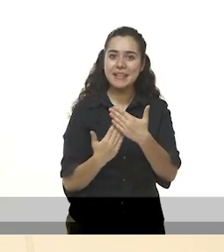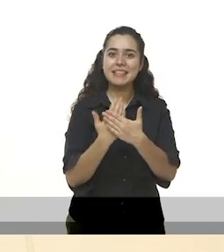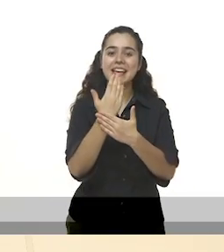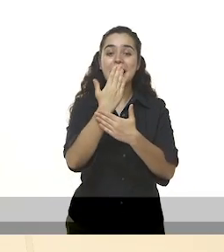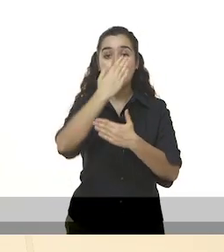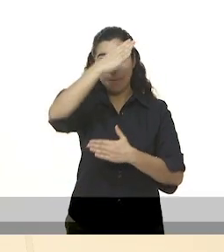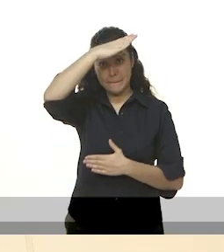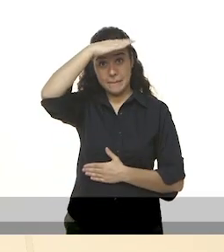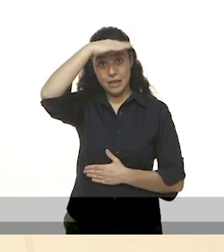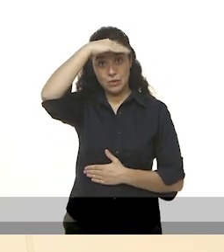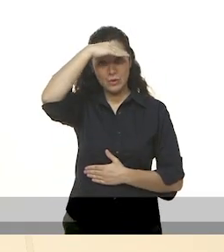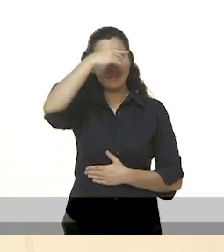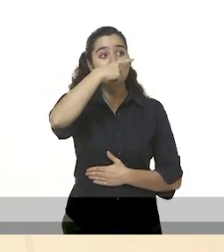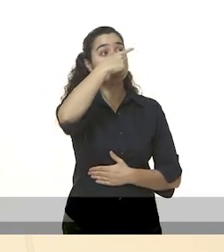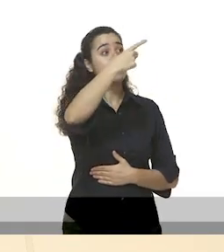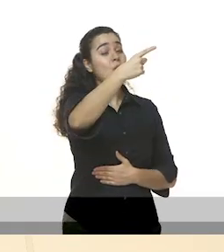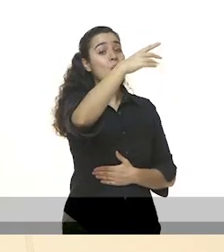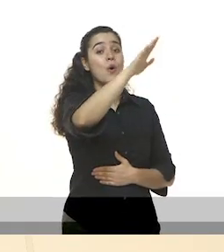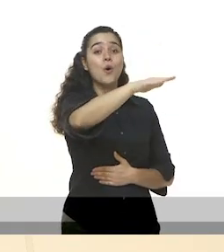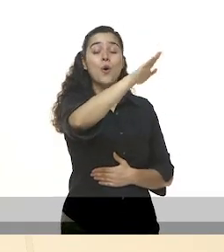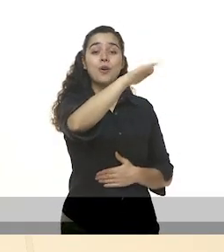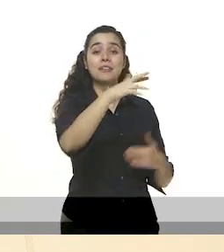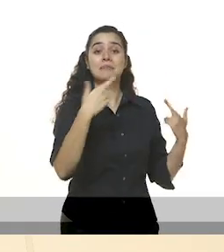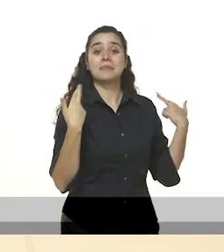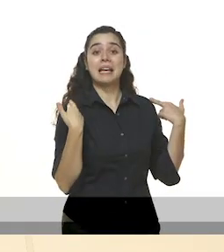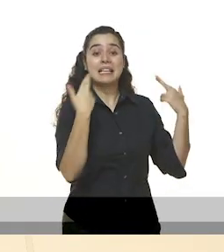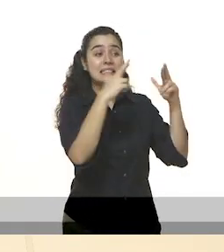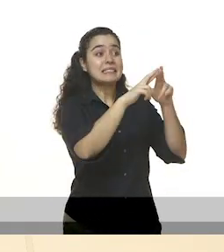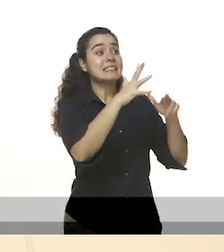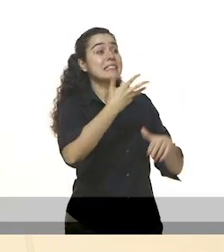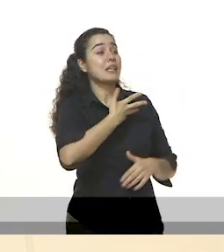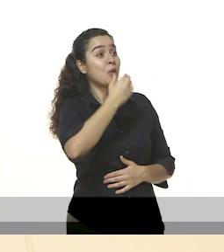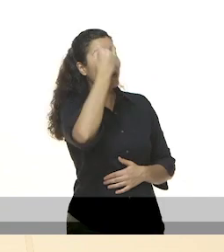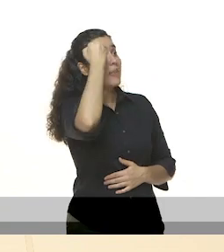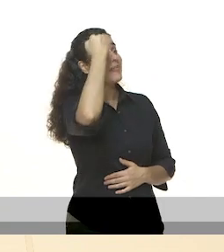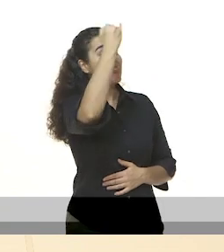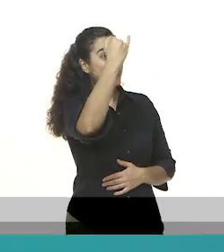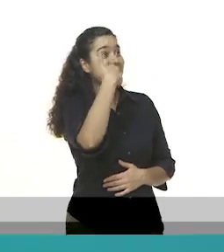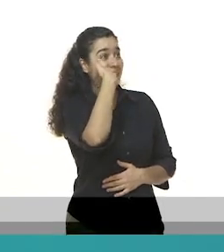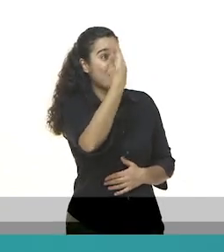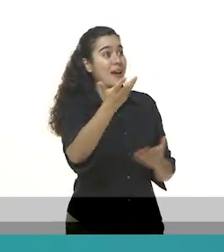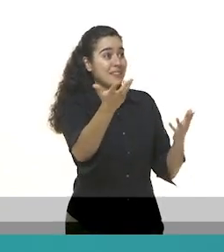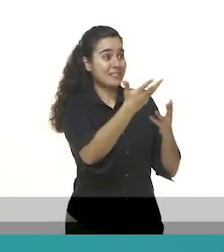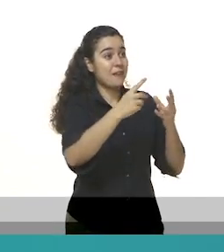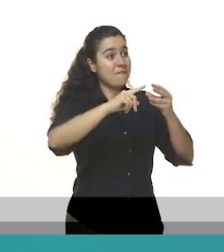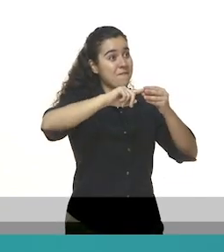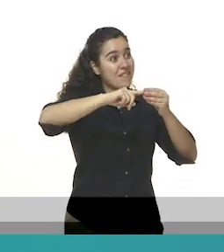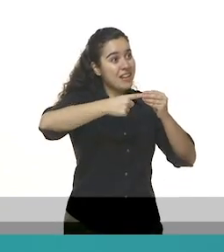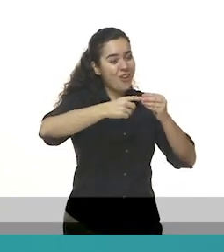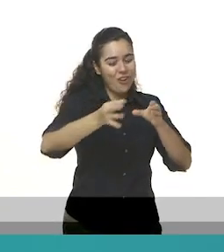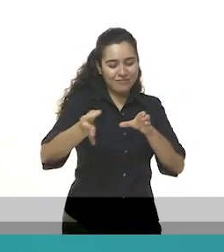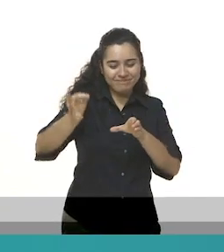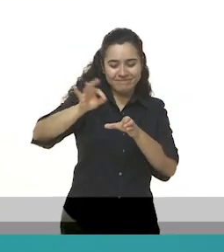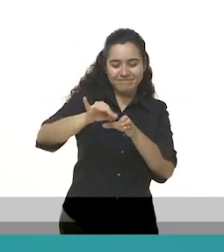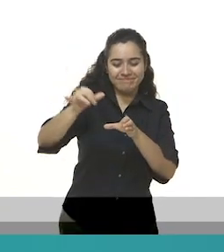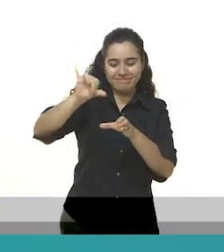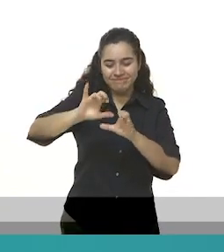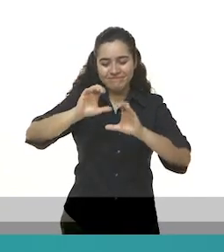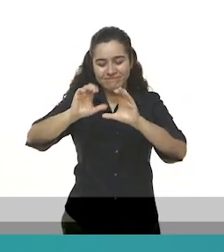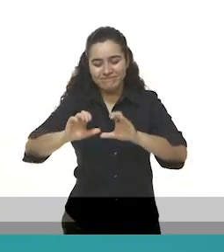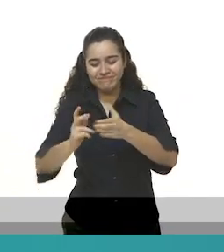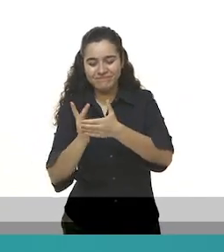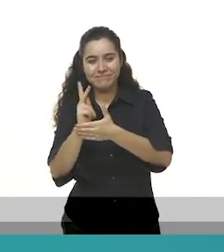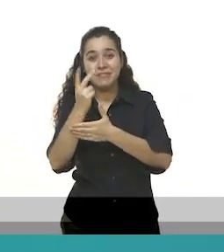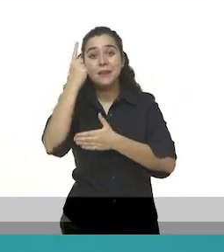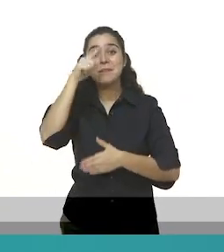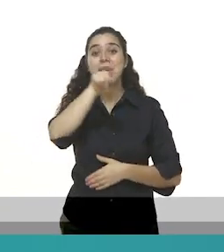Al día siguiente, Beto se acercó con la maestra para comentarle sobre la idea que tenía. A la maestra le agradó la idea. Sabía